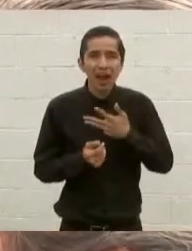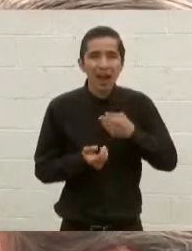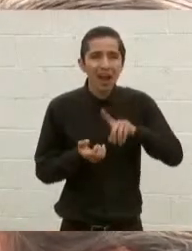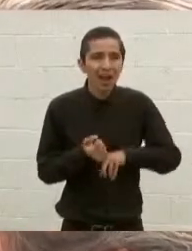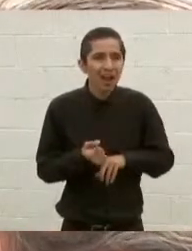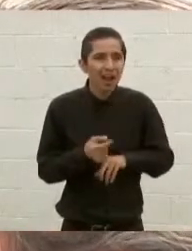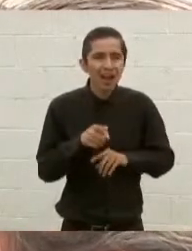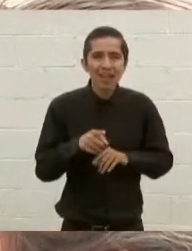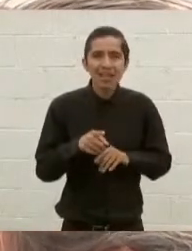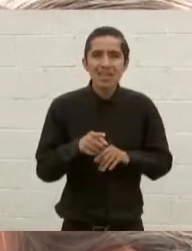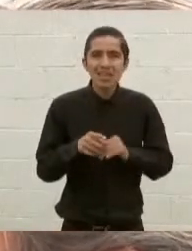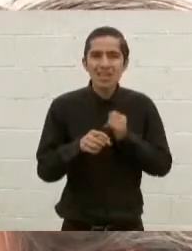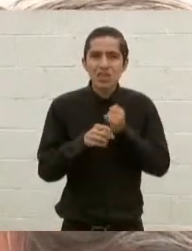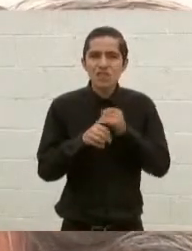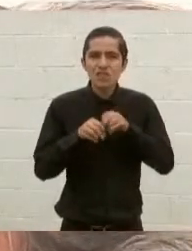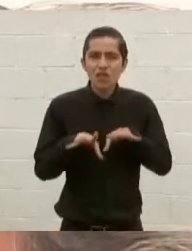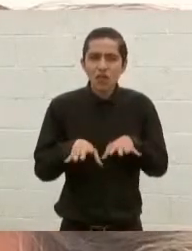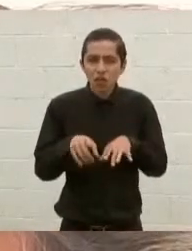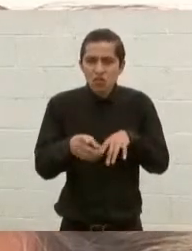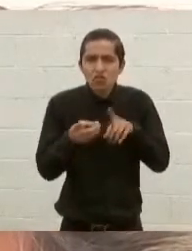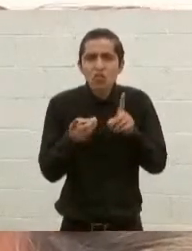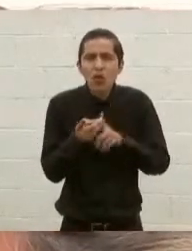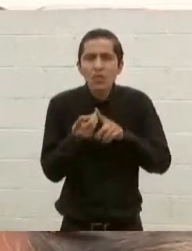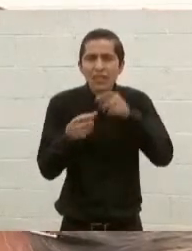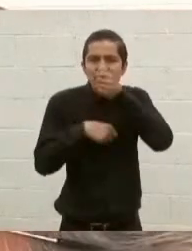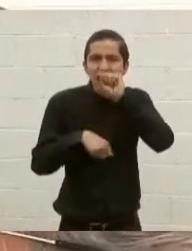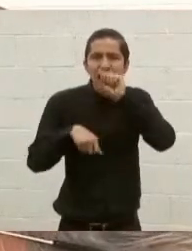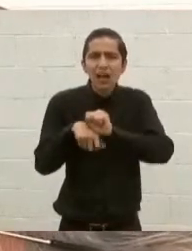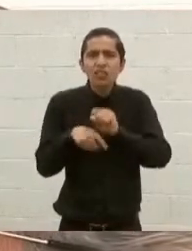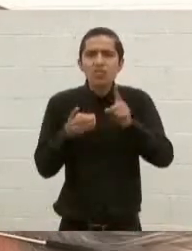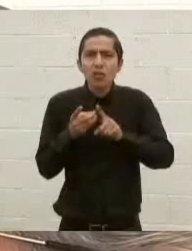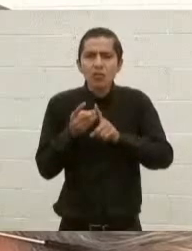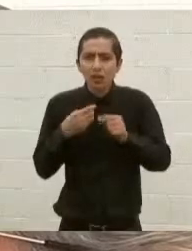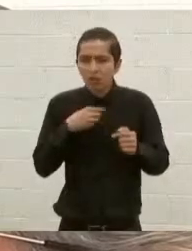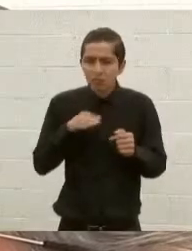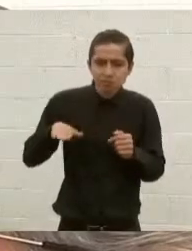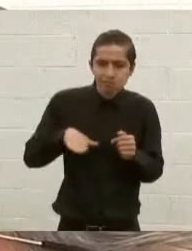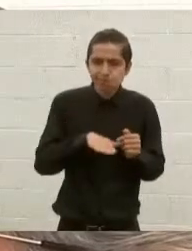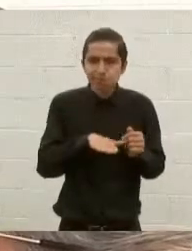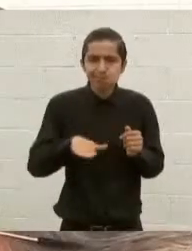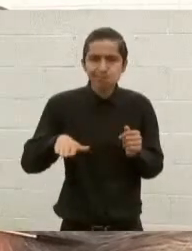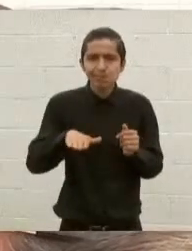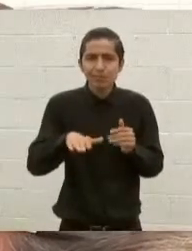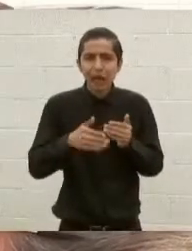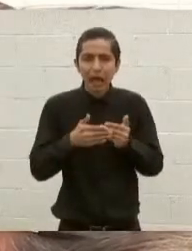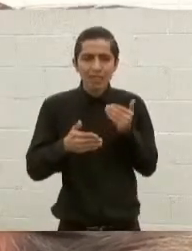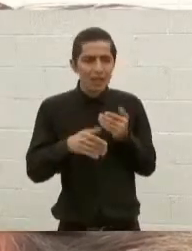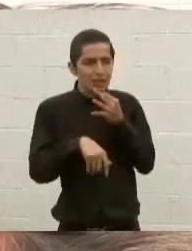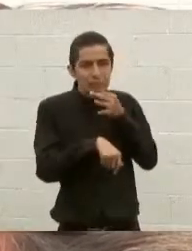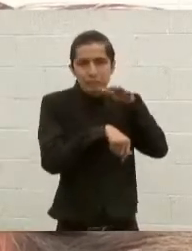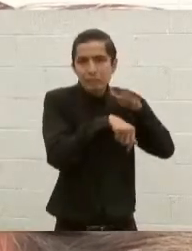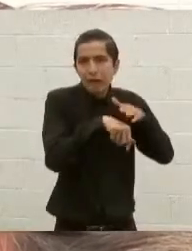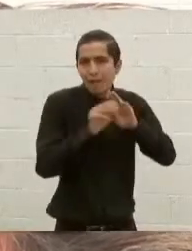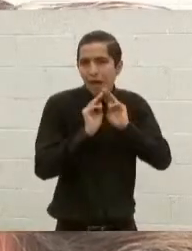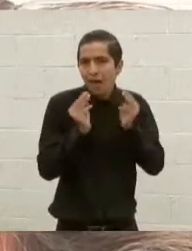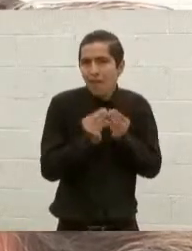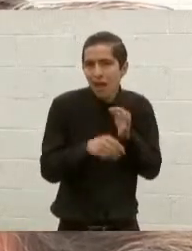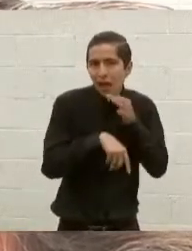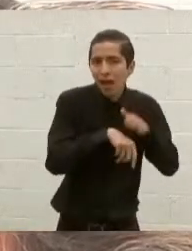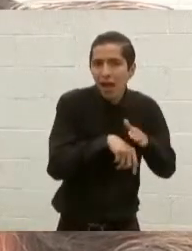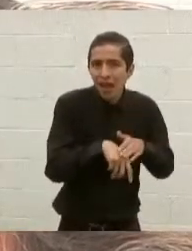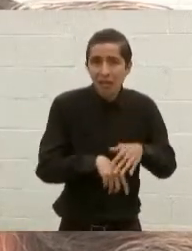filtración de información sobre la ruta y el domicilio del Secretario de Seguridad Pública Capitalina. Si podría estar